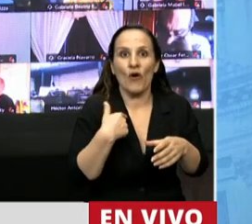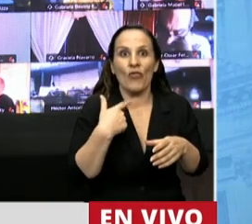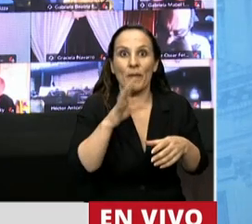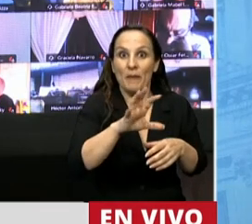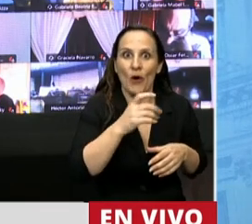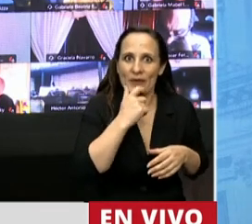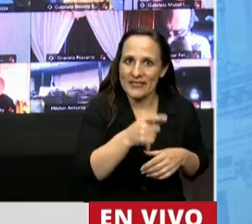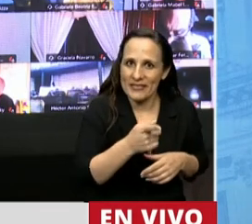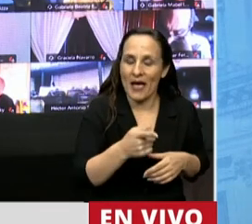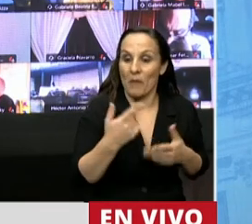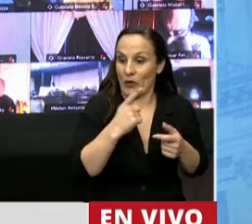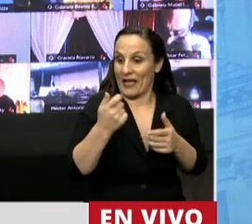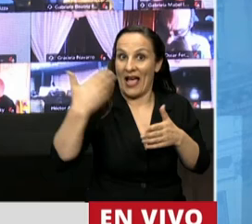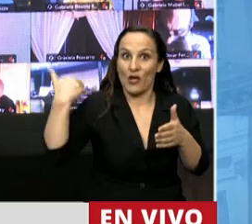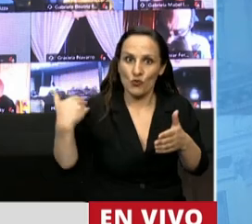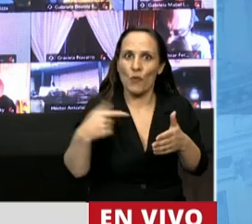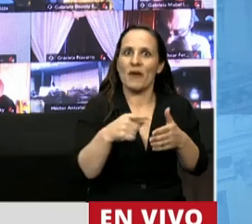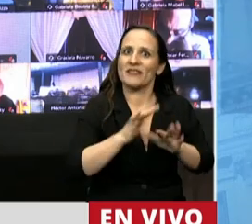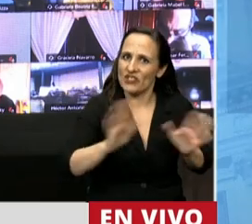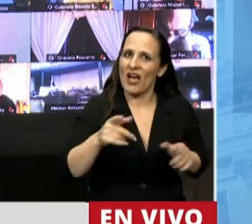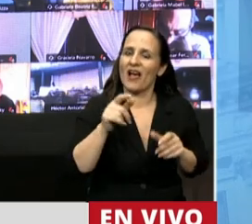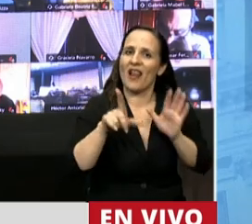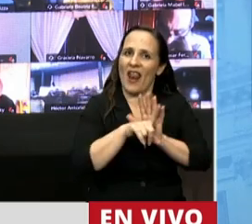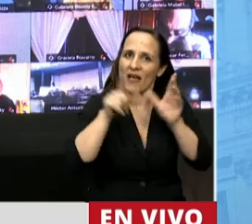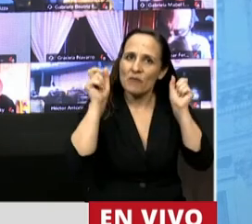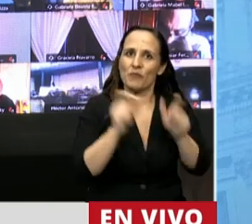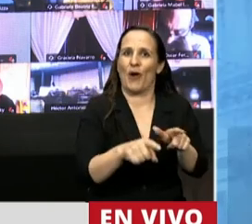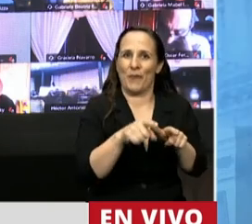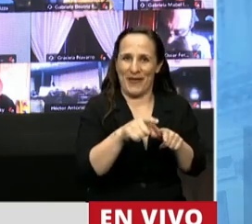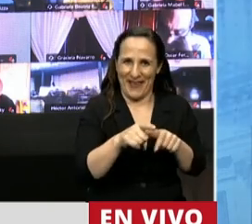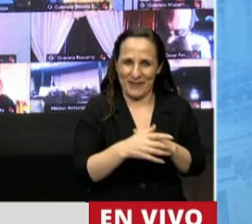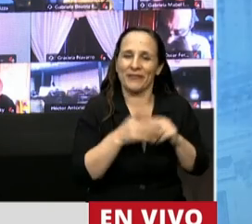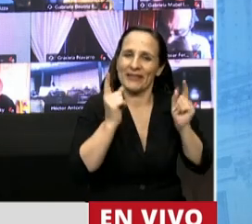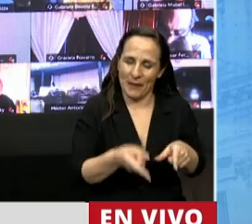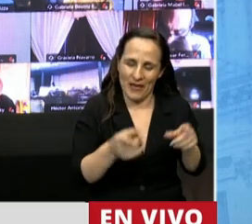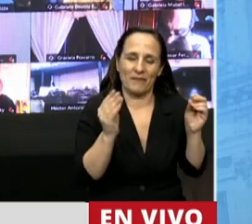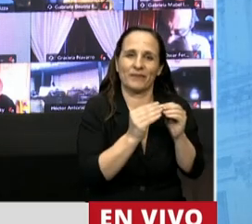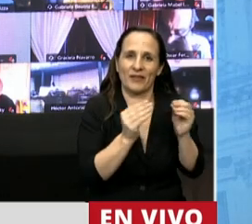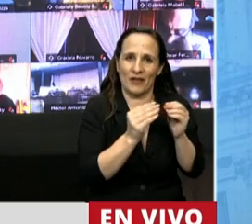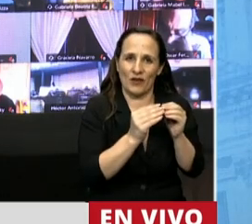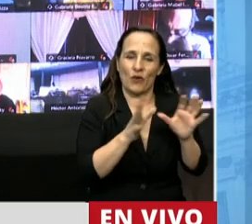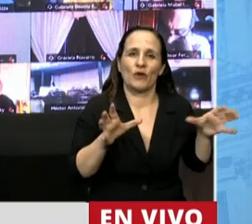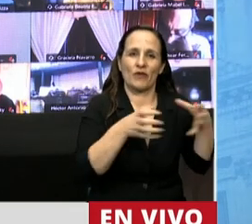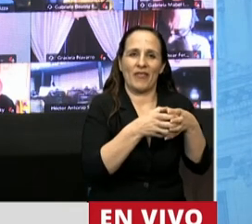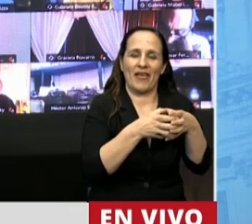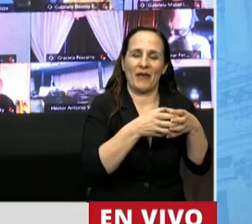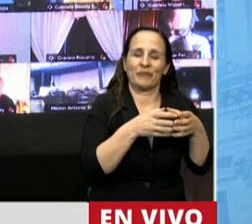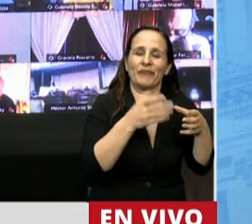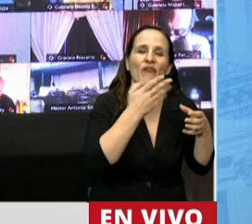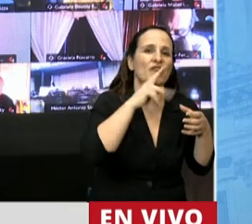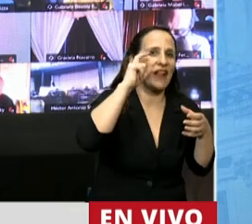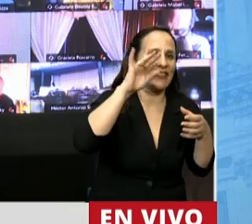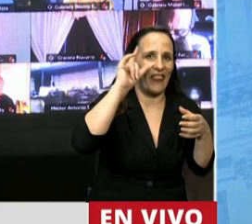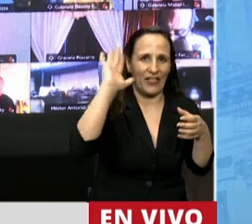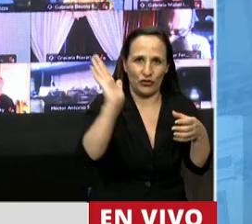que la provincia de Mendoza hace un mes tuviera su propia ley. También de la mano de un compañero del Bloque del Frente de Todos en la provincia de